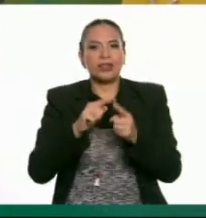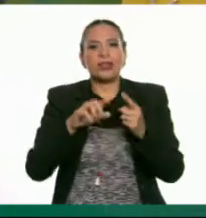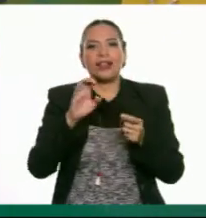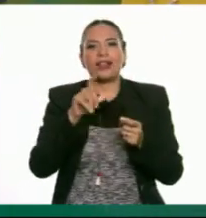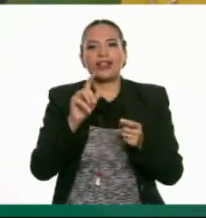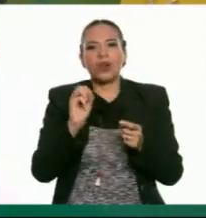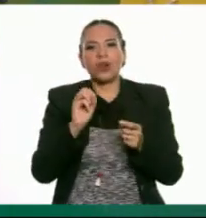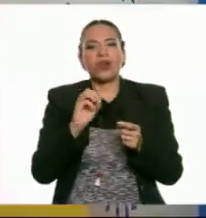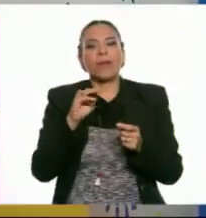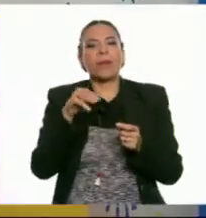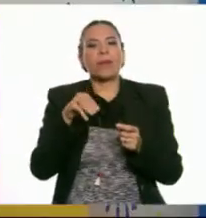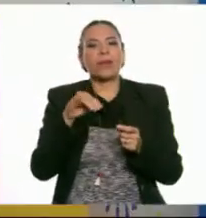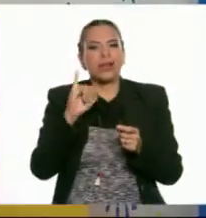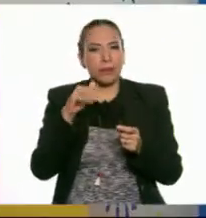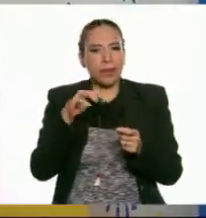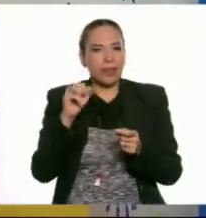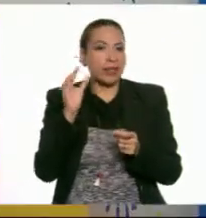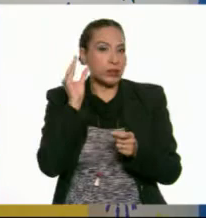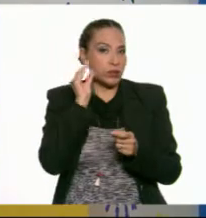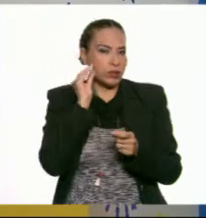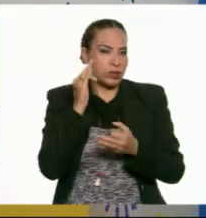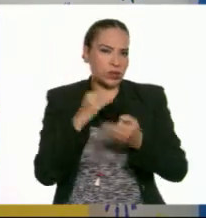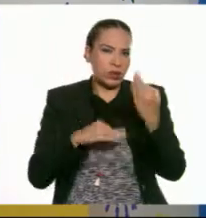la clase se llama Escuchen Todos.